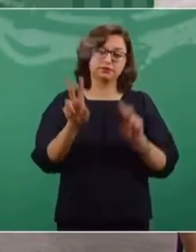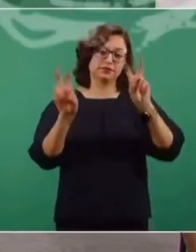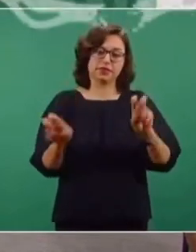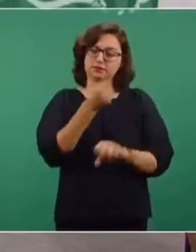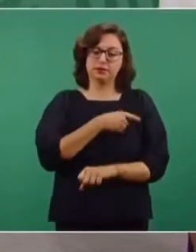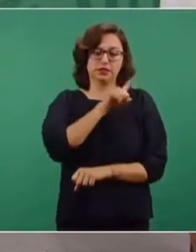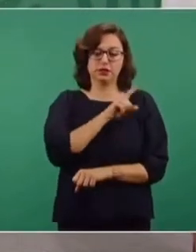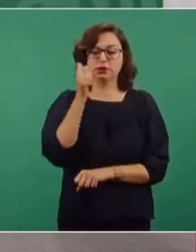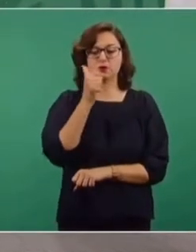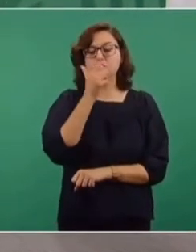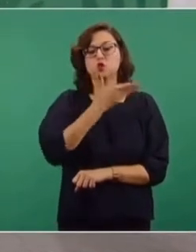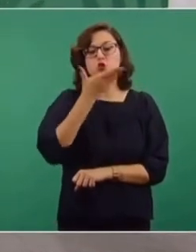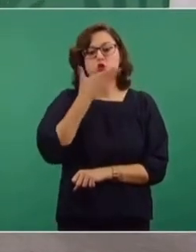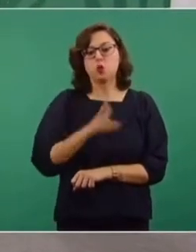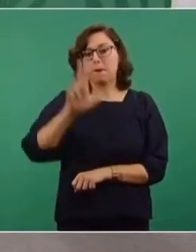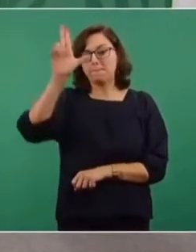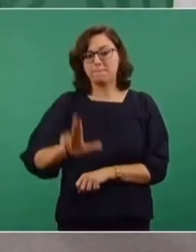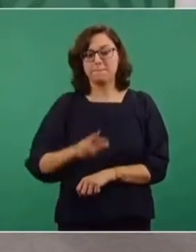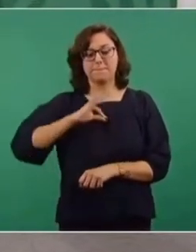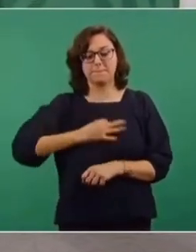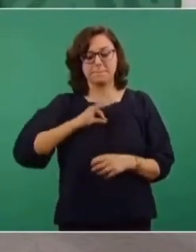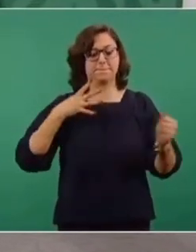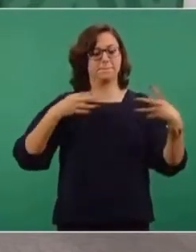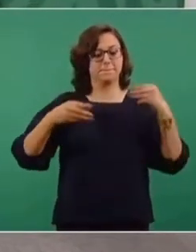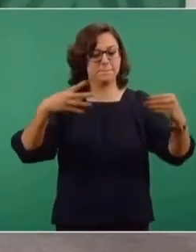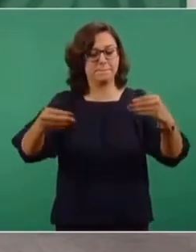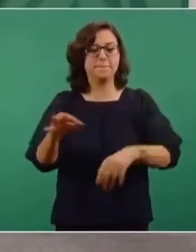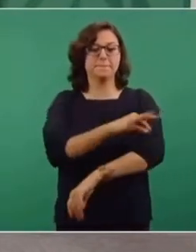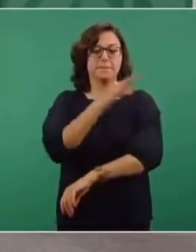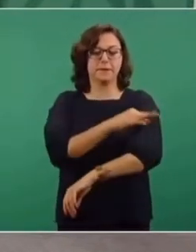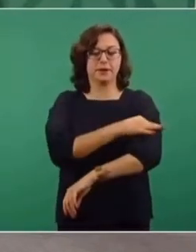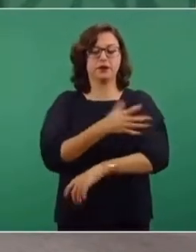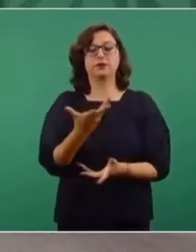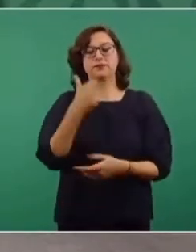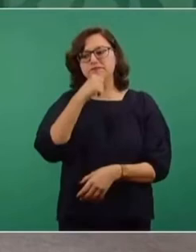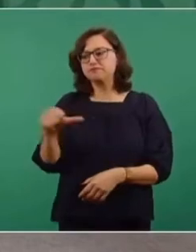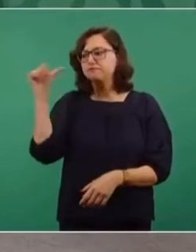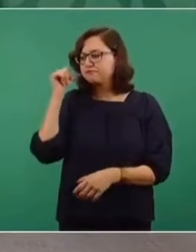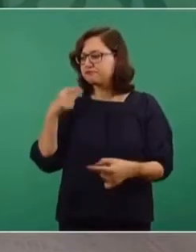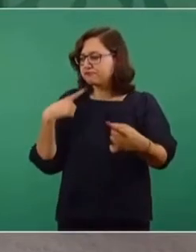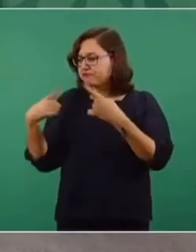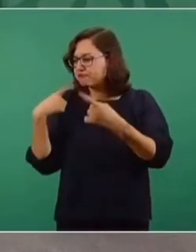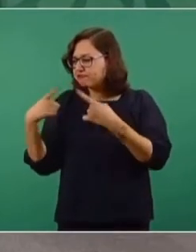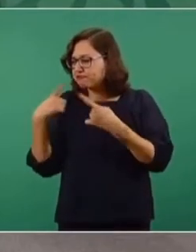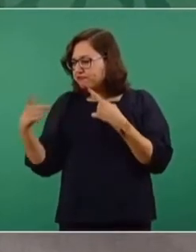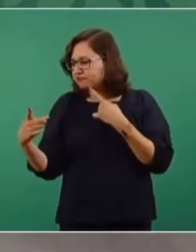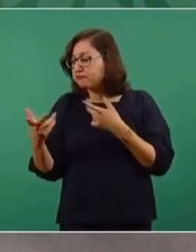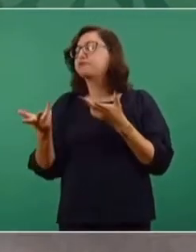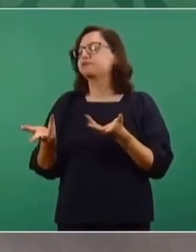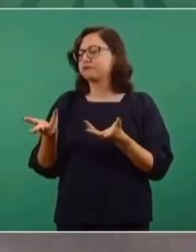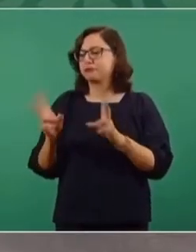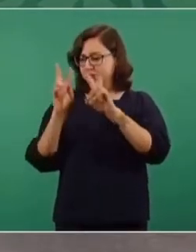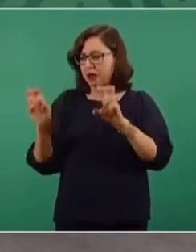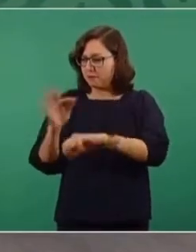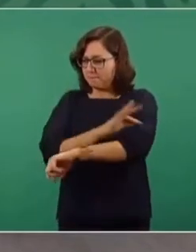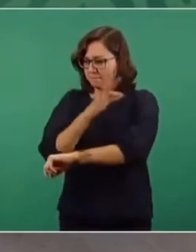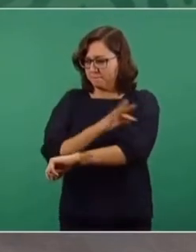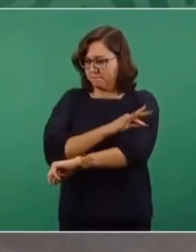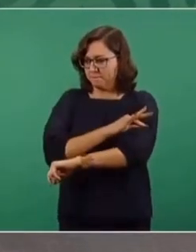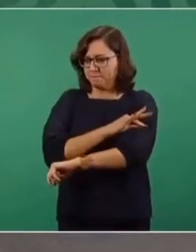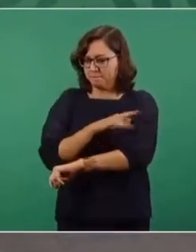Saben que los martes informamos sobre pandemia, vacunas. Entonces, ayer se acordó que se informe sobre vacunas